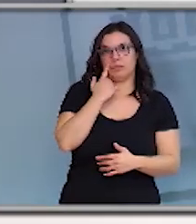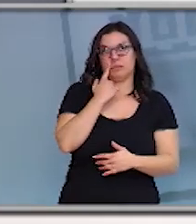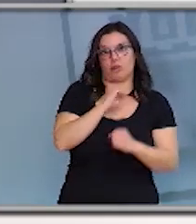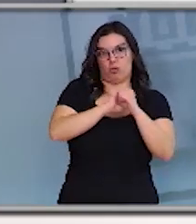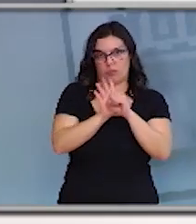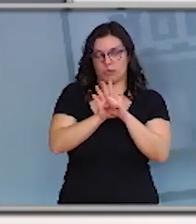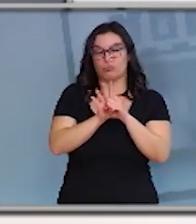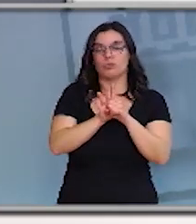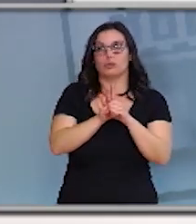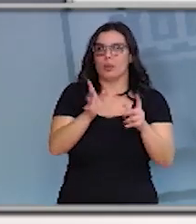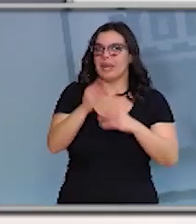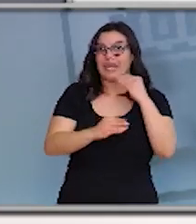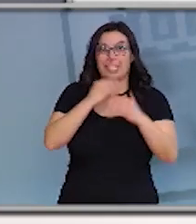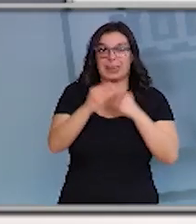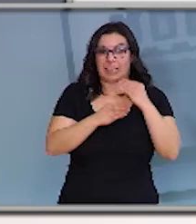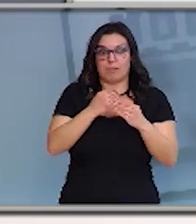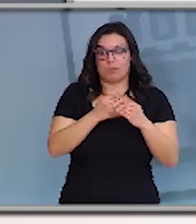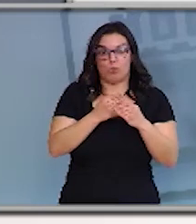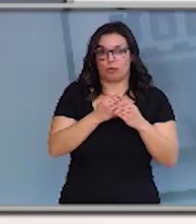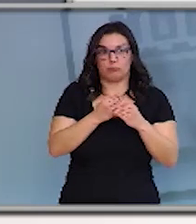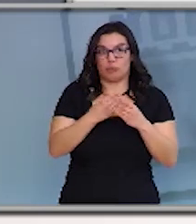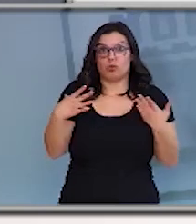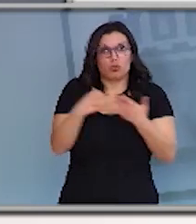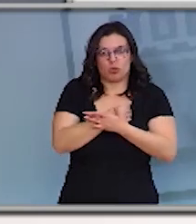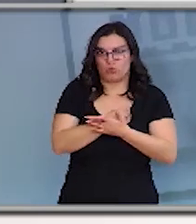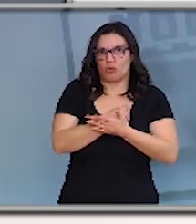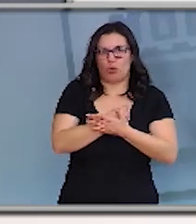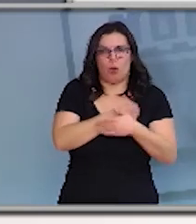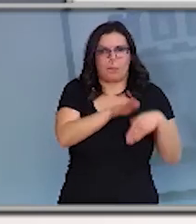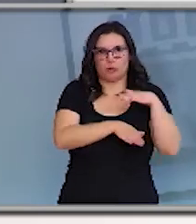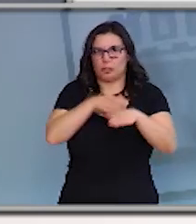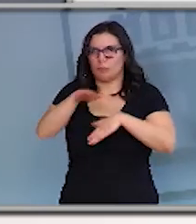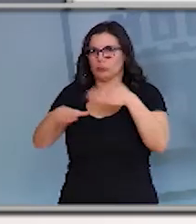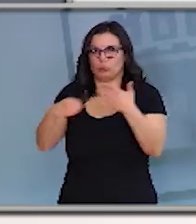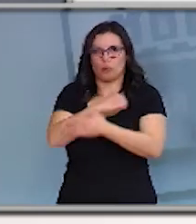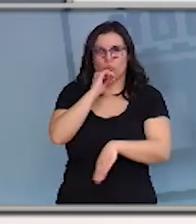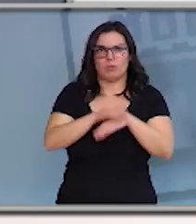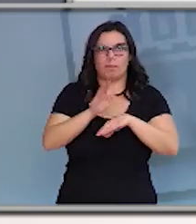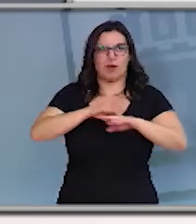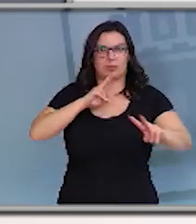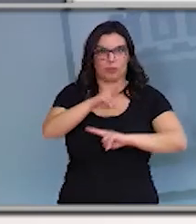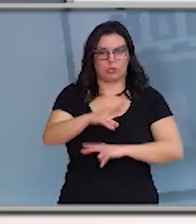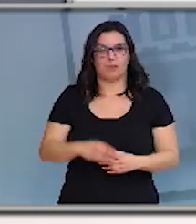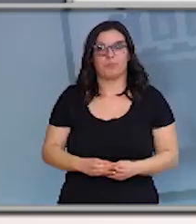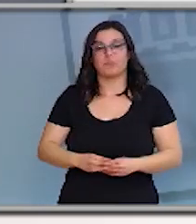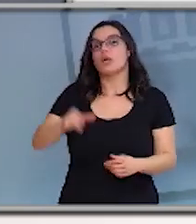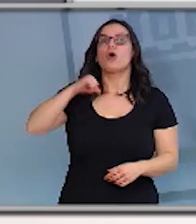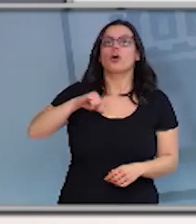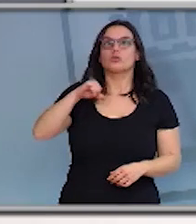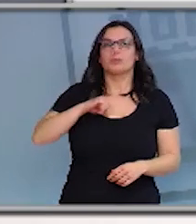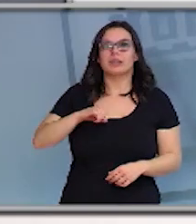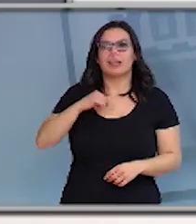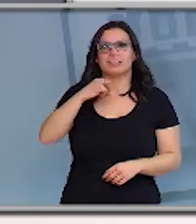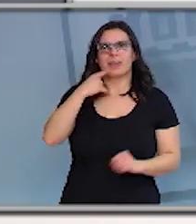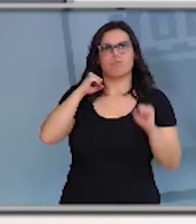decir, hicimos absolutamente todo lo necesario para dar respuesta a este tema. El UBU no se